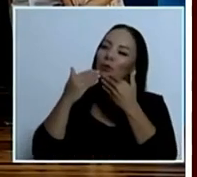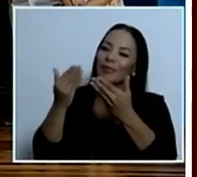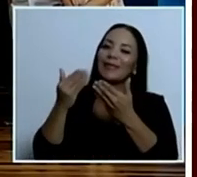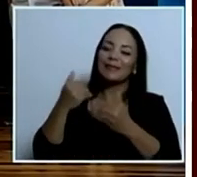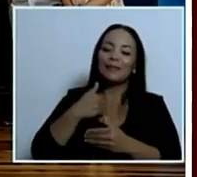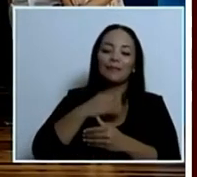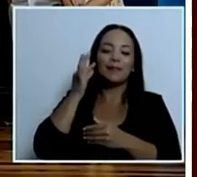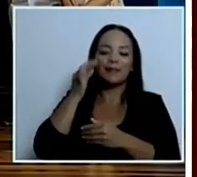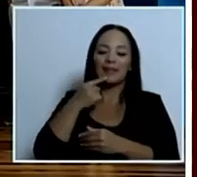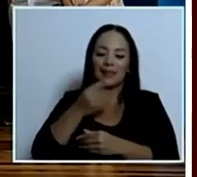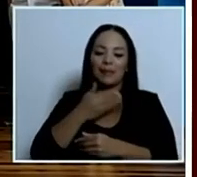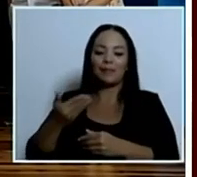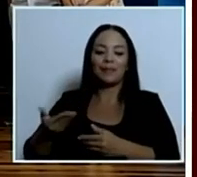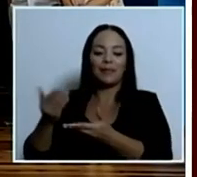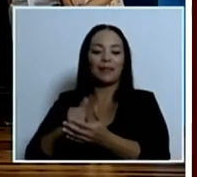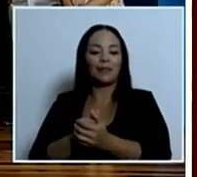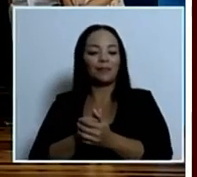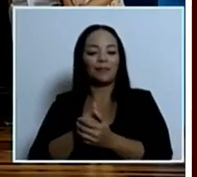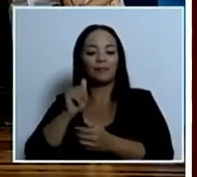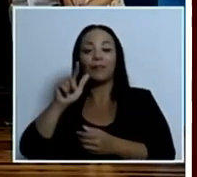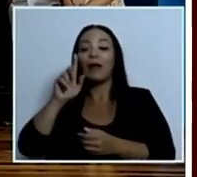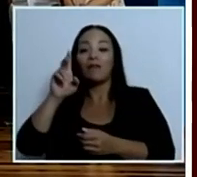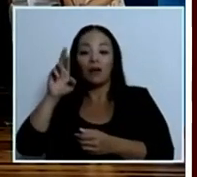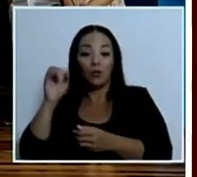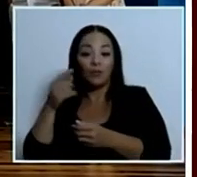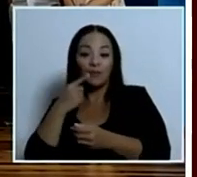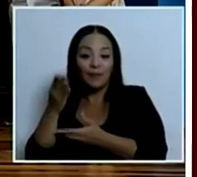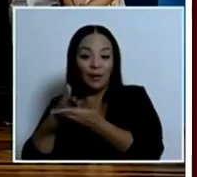¿Alguno? ¿Don Álvaro? Don Álvaro, por favor.